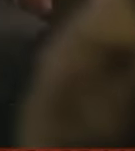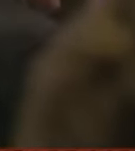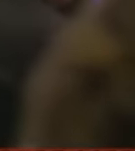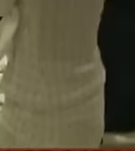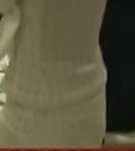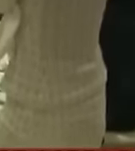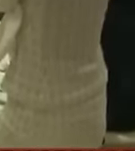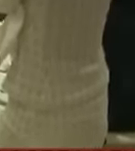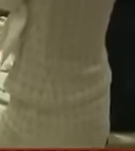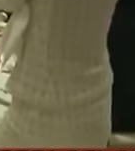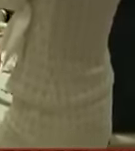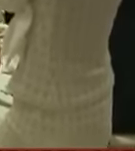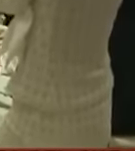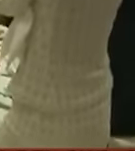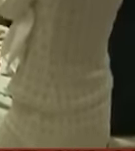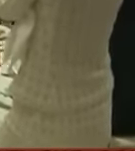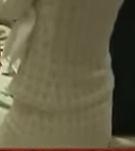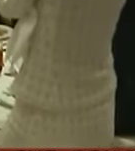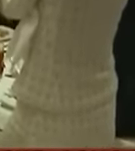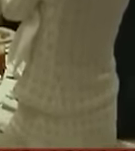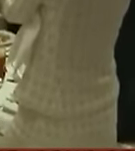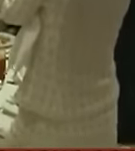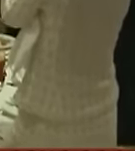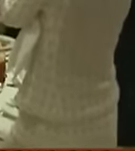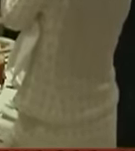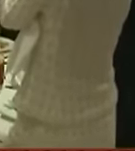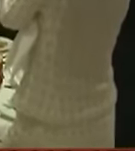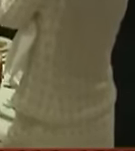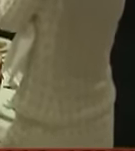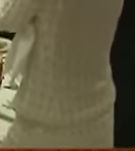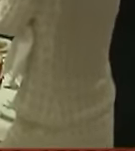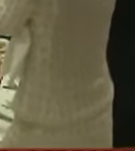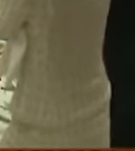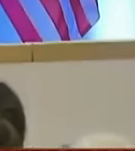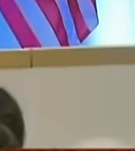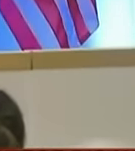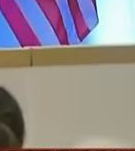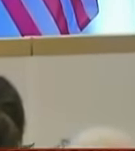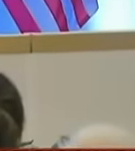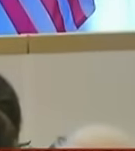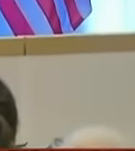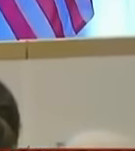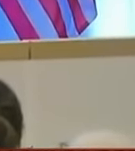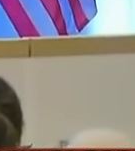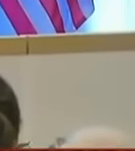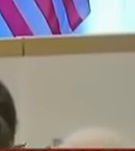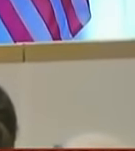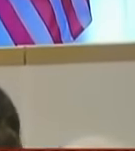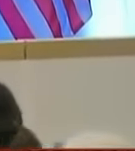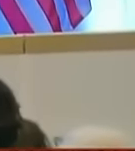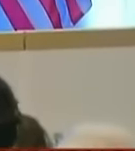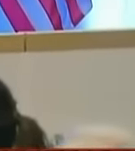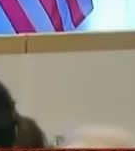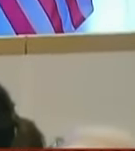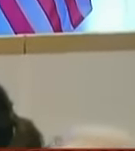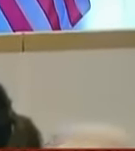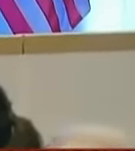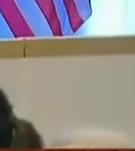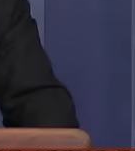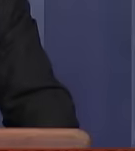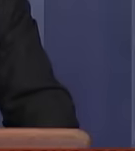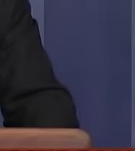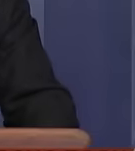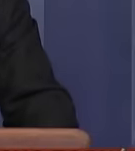de 6 horas además se convirtió en tendencia mundial al conseguir más de 12 millones de tweets enviados alcanzando los 58